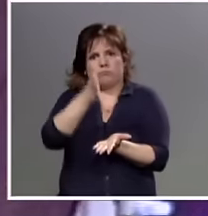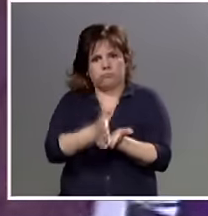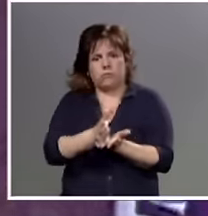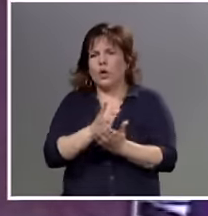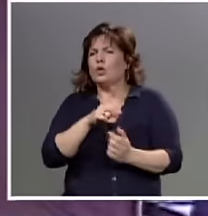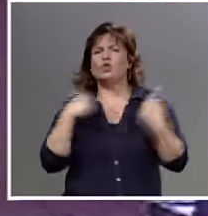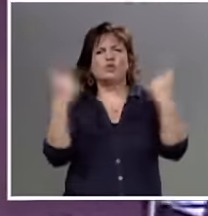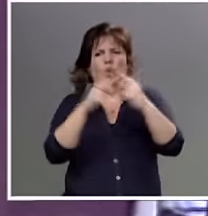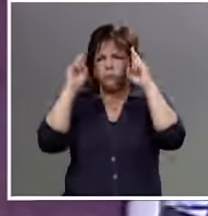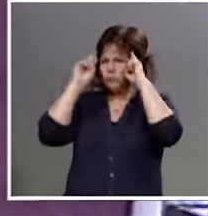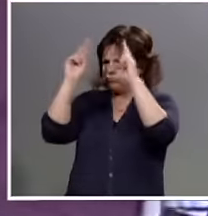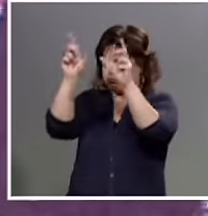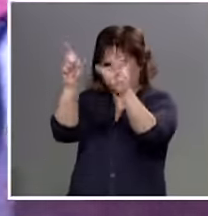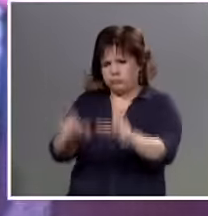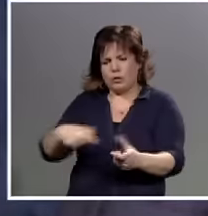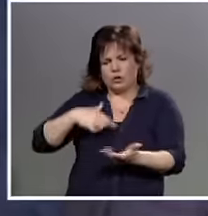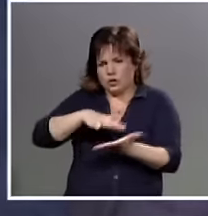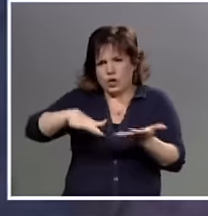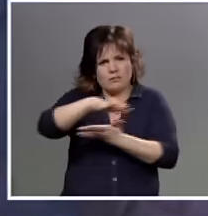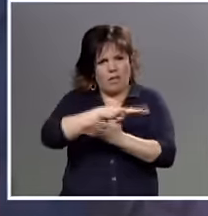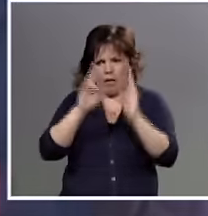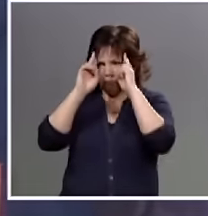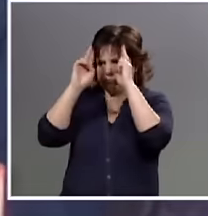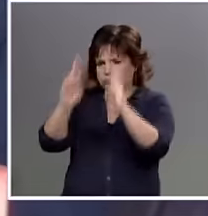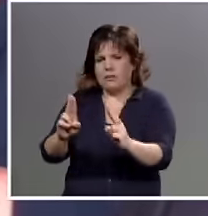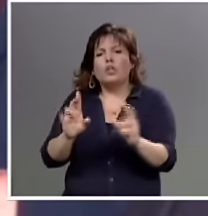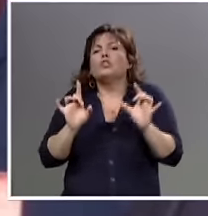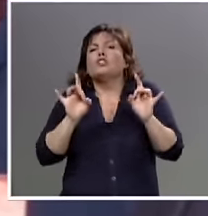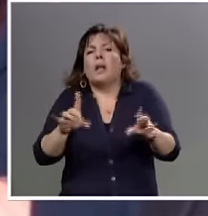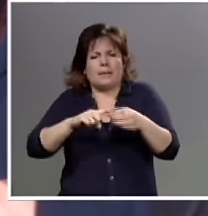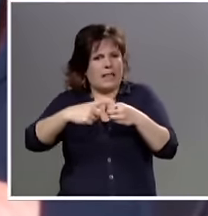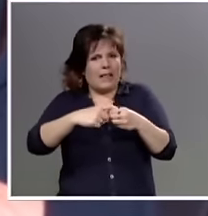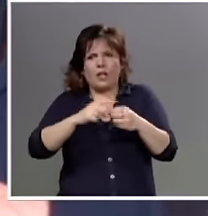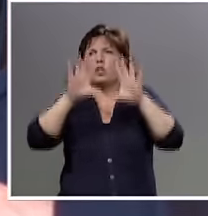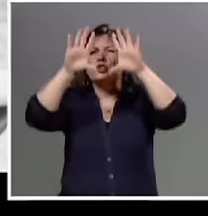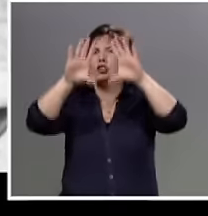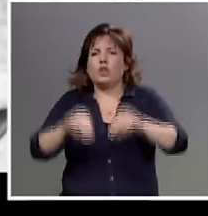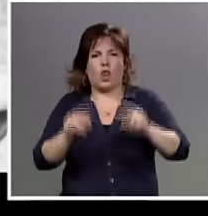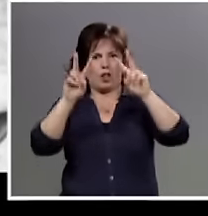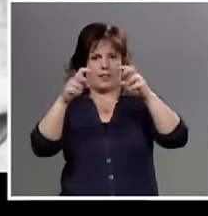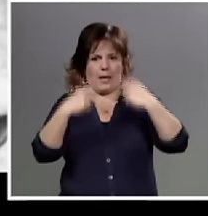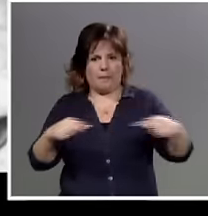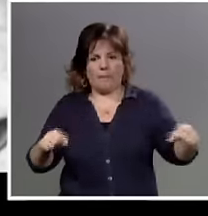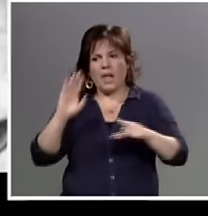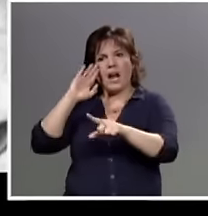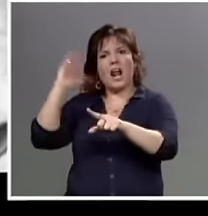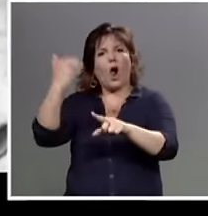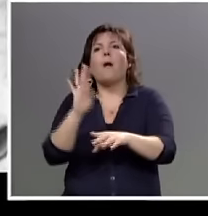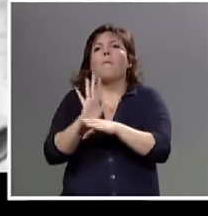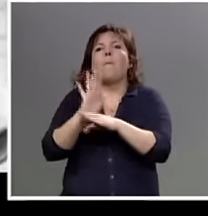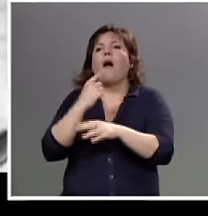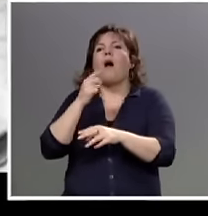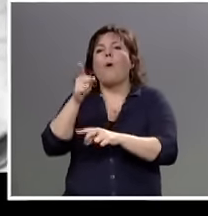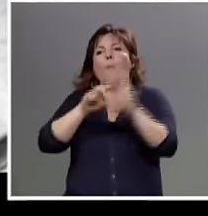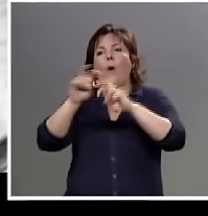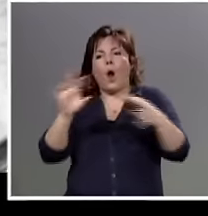respetado y honrado por toda la sociedad, que trascendió al movimiento sindical. Reconocido como el padre de la unidad,